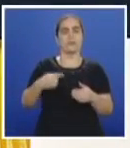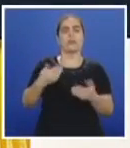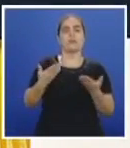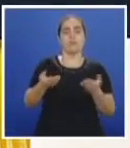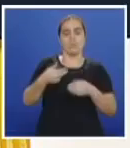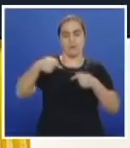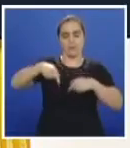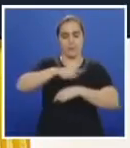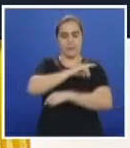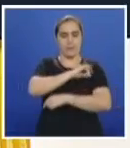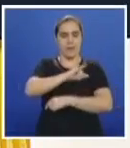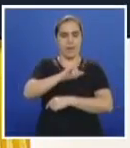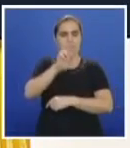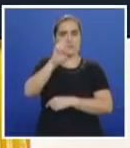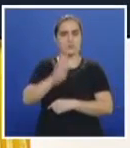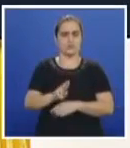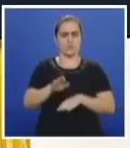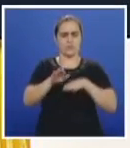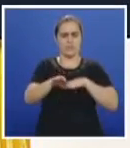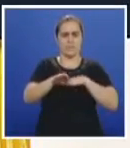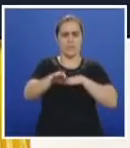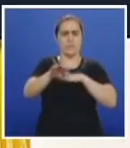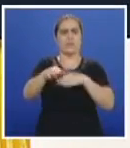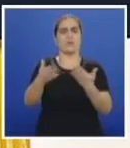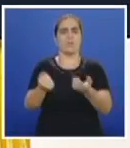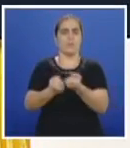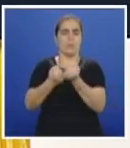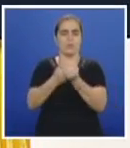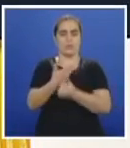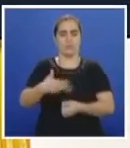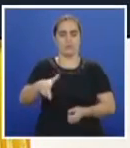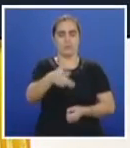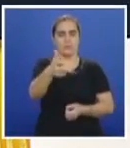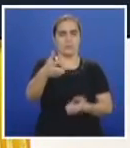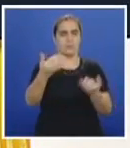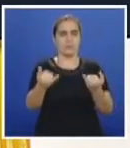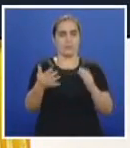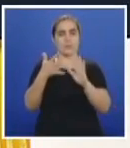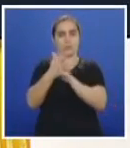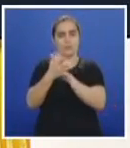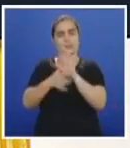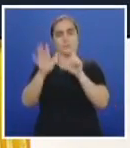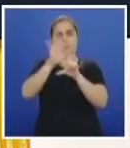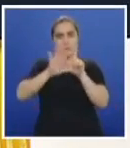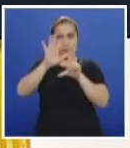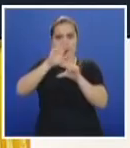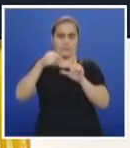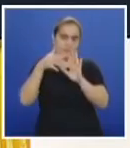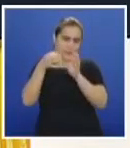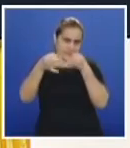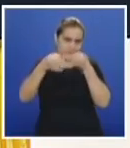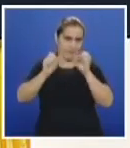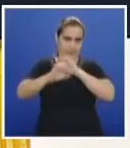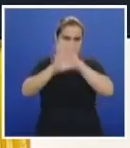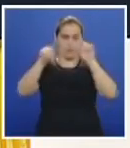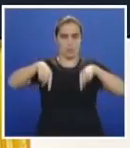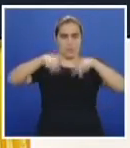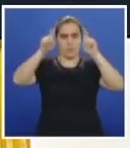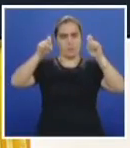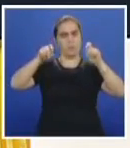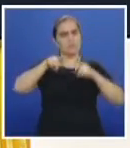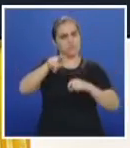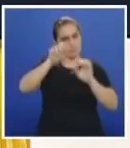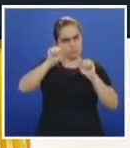de mejorar la movilidad al sur de la capital Vallecaucana. A continuación, les presentamos esta nota que también nos ayuda a contextualizar nuestro tema del día.